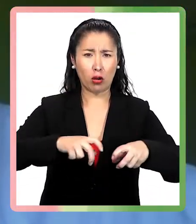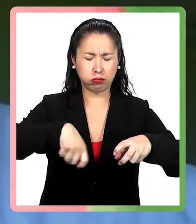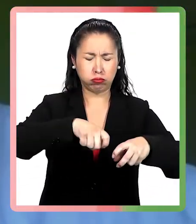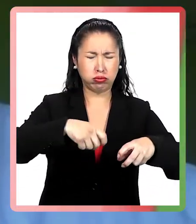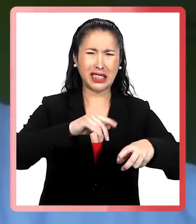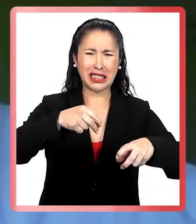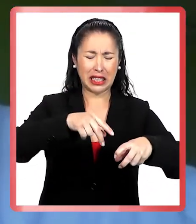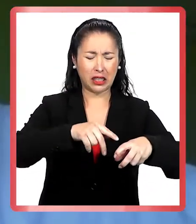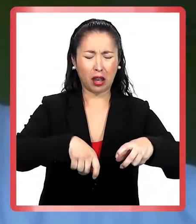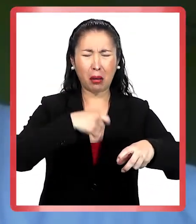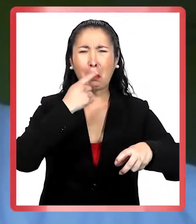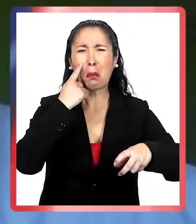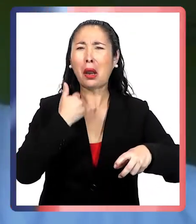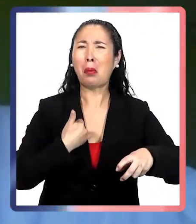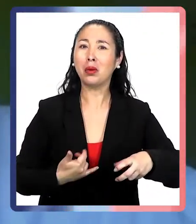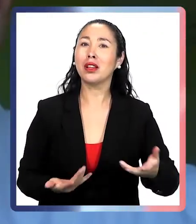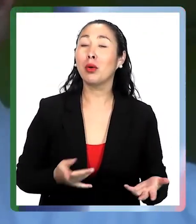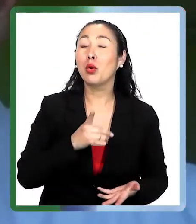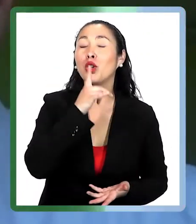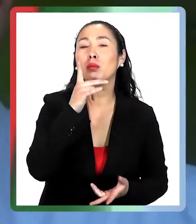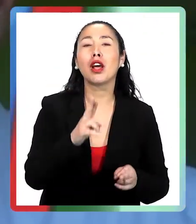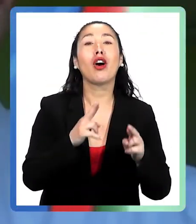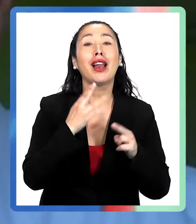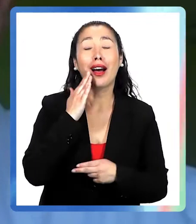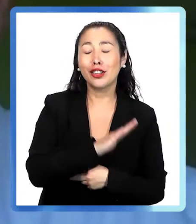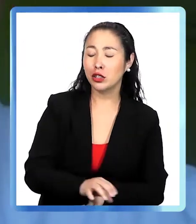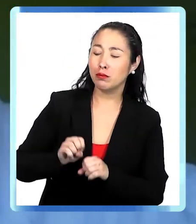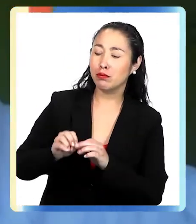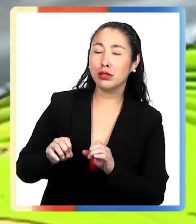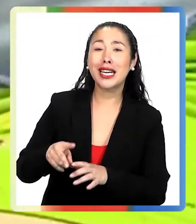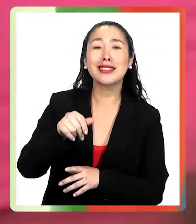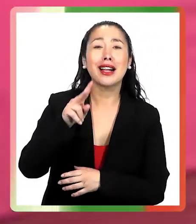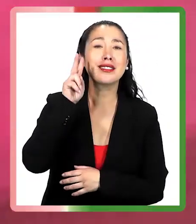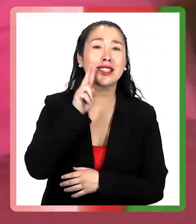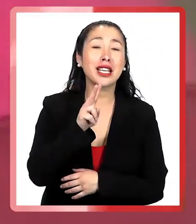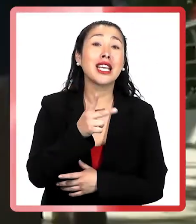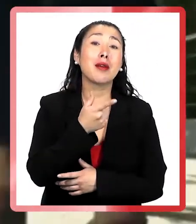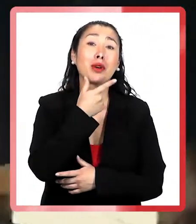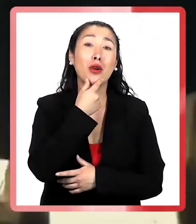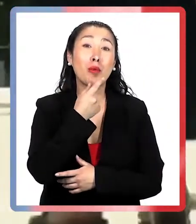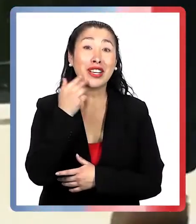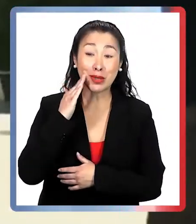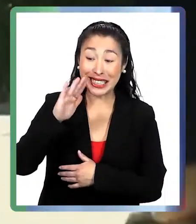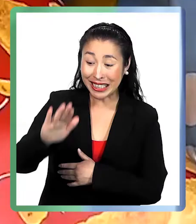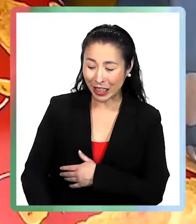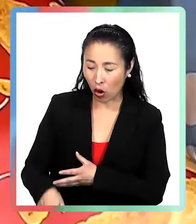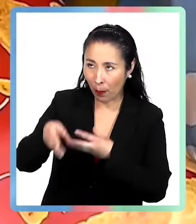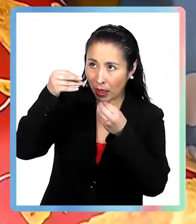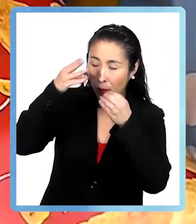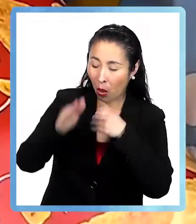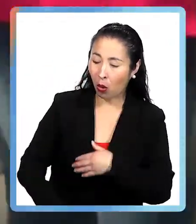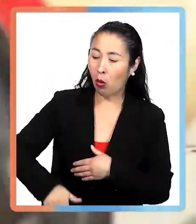lo encuentro bueno. Así que, ojalá enseñemos a todos los niños a comer sin sal, que es mucho más fácil cuando uno aprende desde chico.